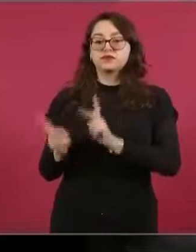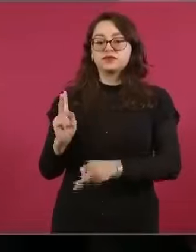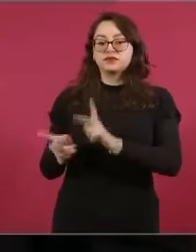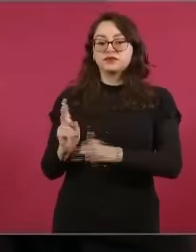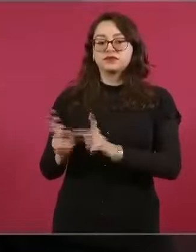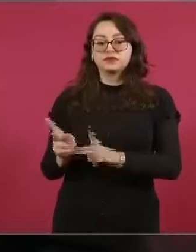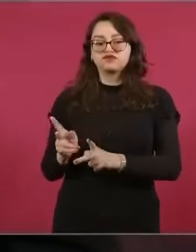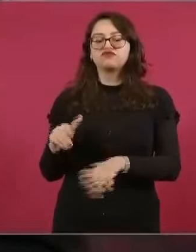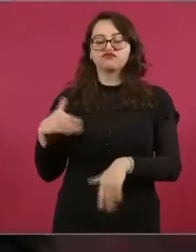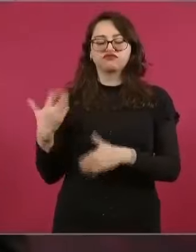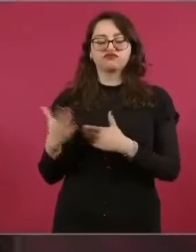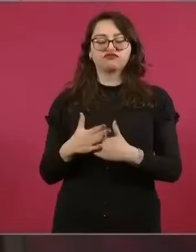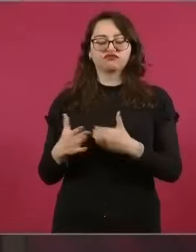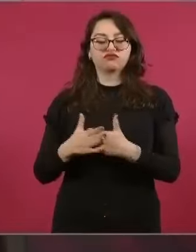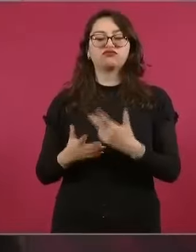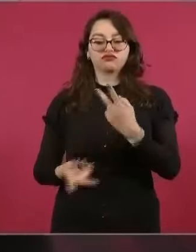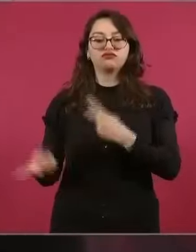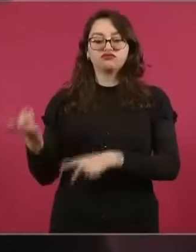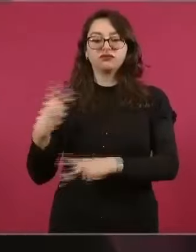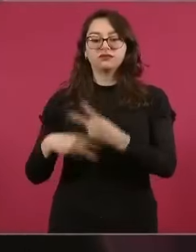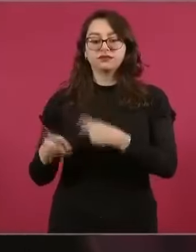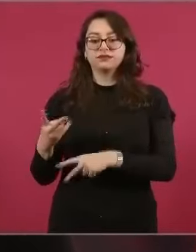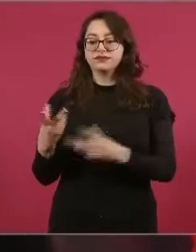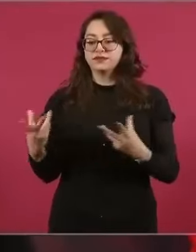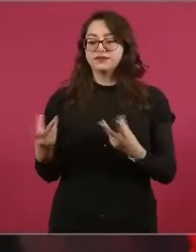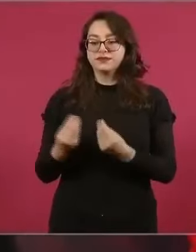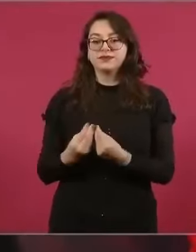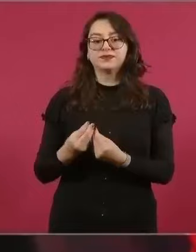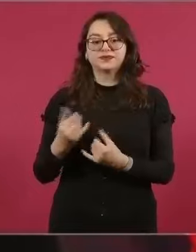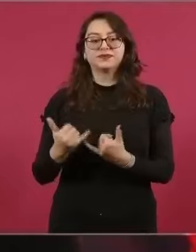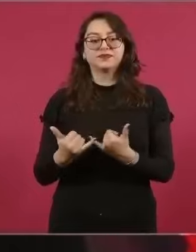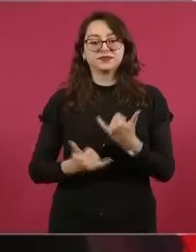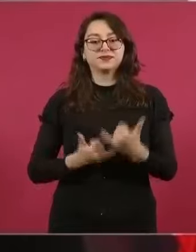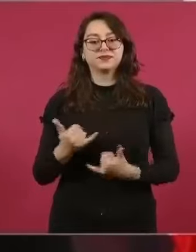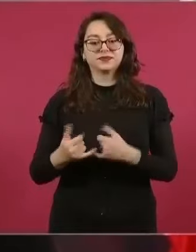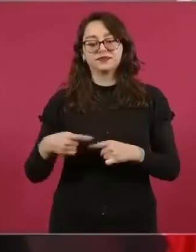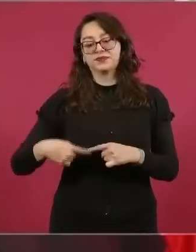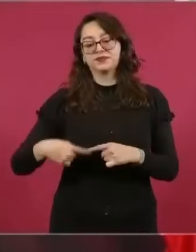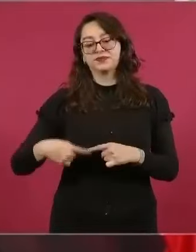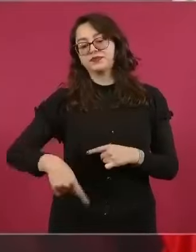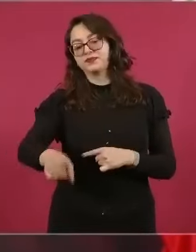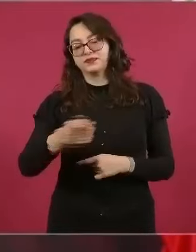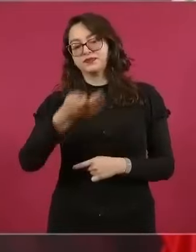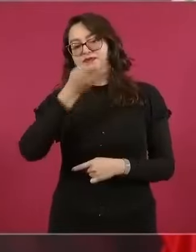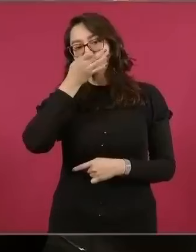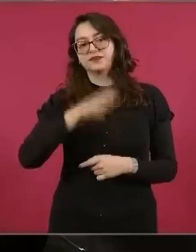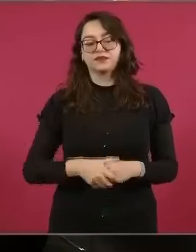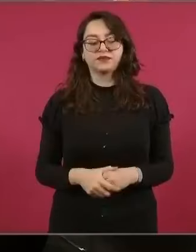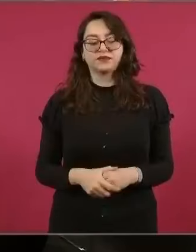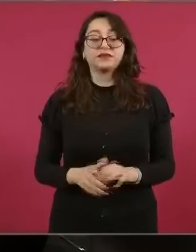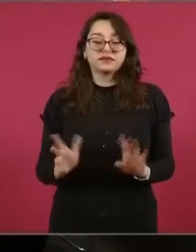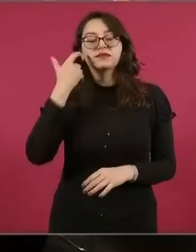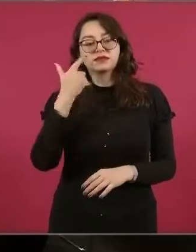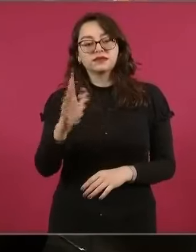Este... va a venir, porque vamos a hacer un juego antes de que yo termine. A ver si se